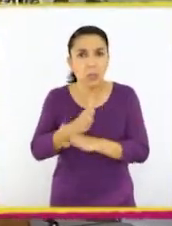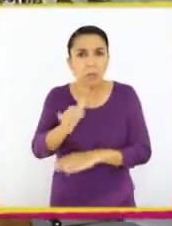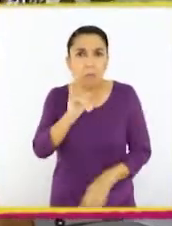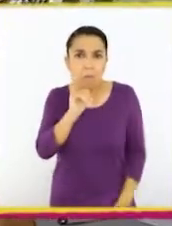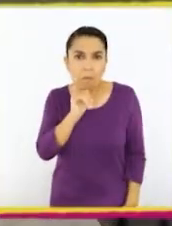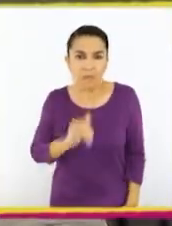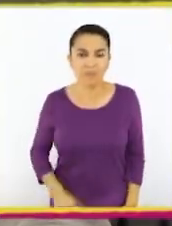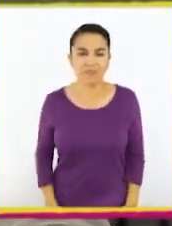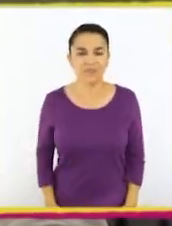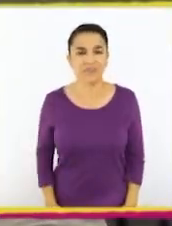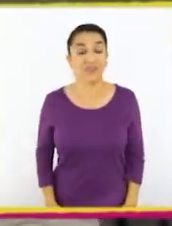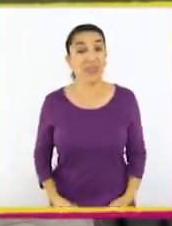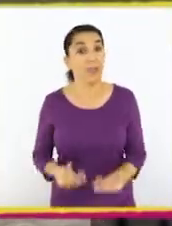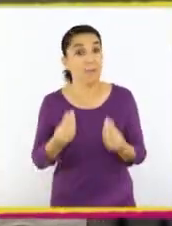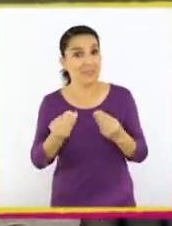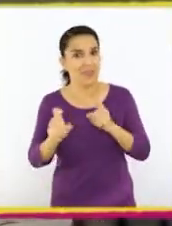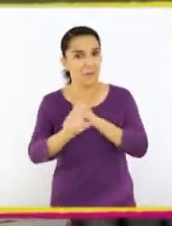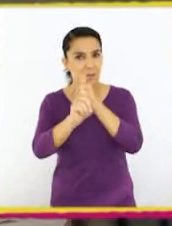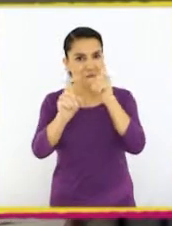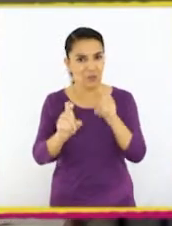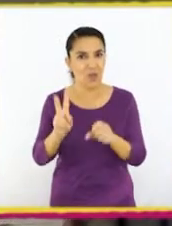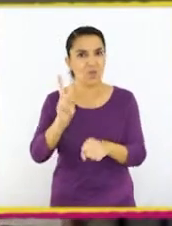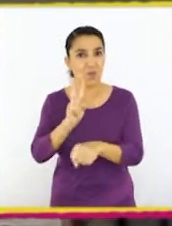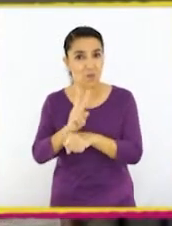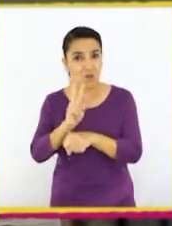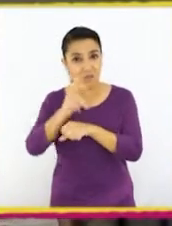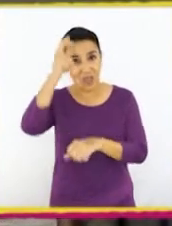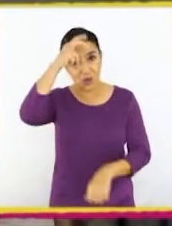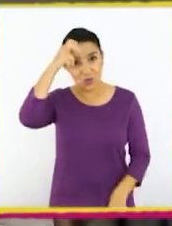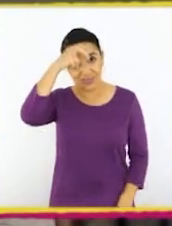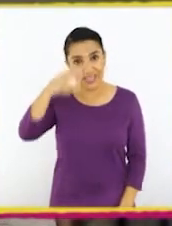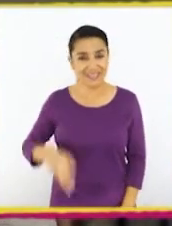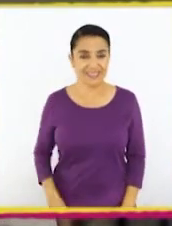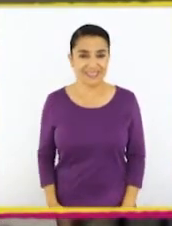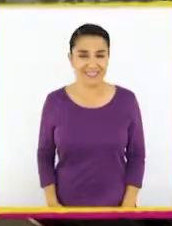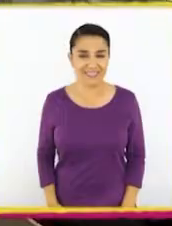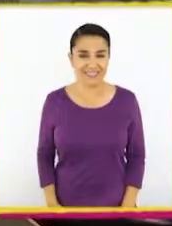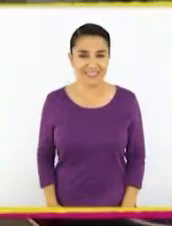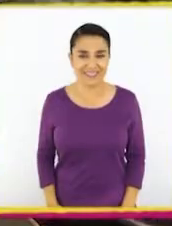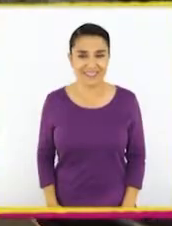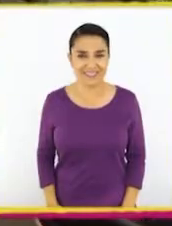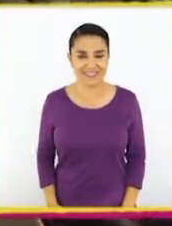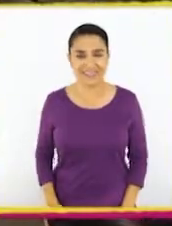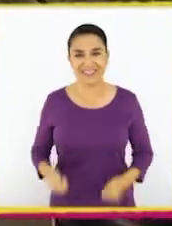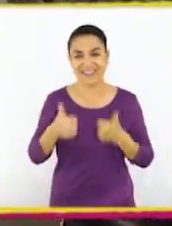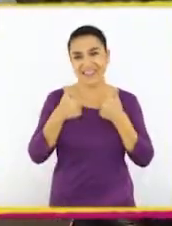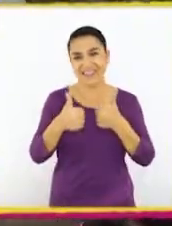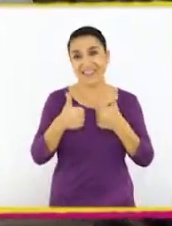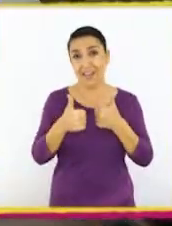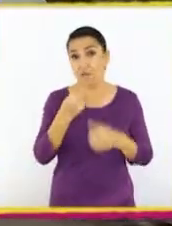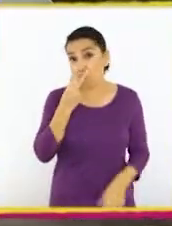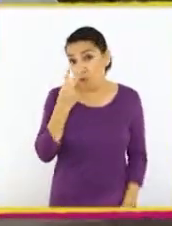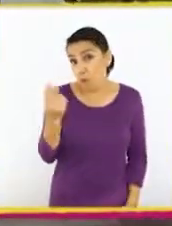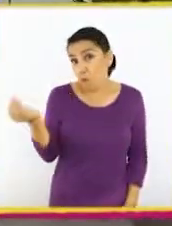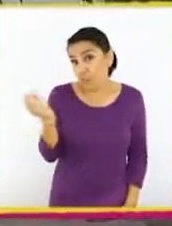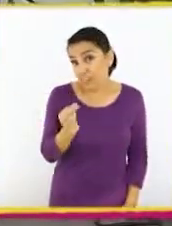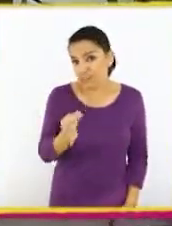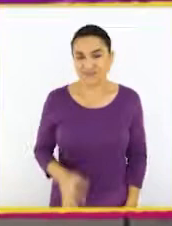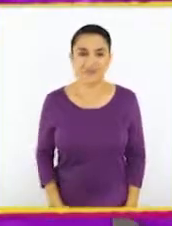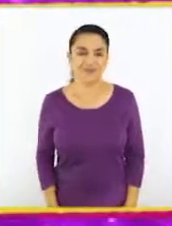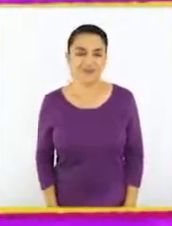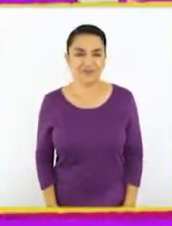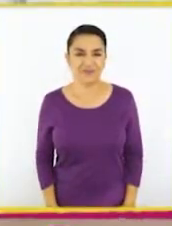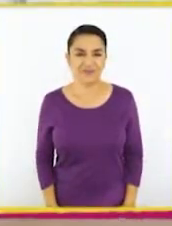ir. ¿Les parece si le preguntamos a la profe Augusta? ¡Bien! ¡Genial! Veamos qué nos dice.